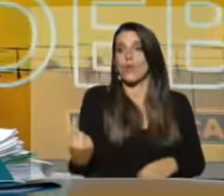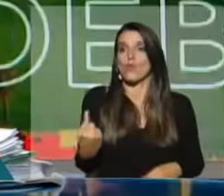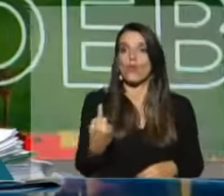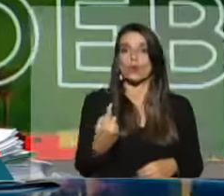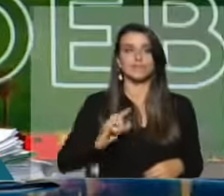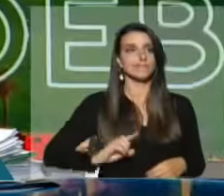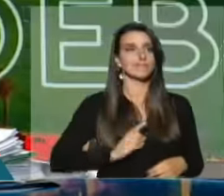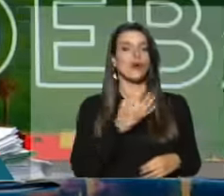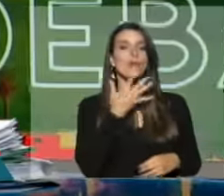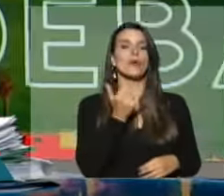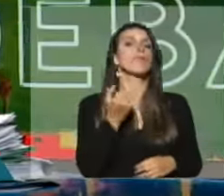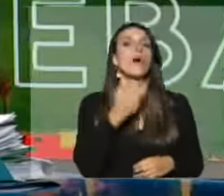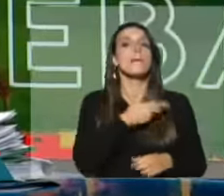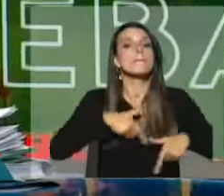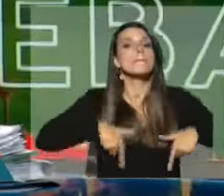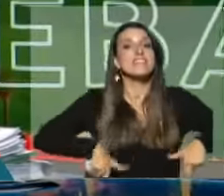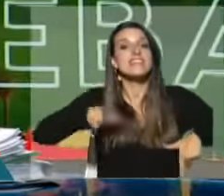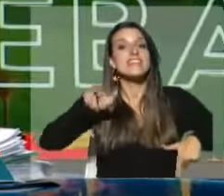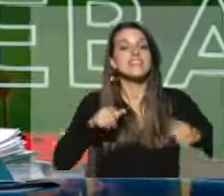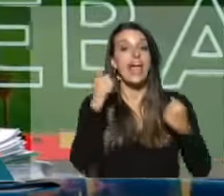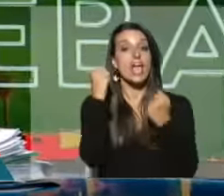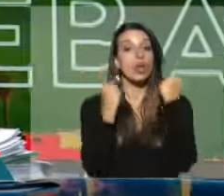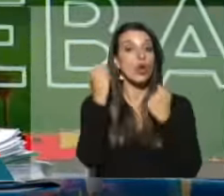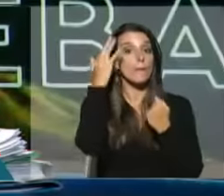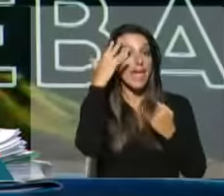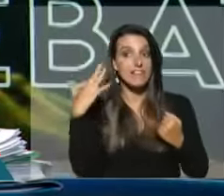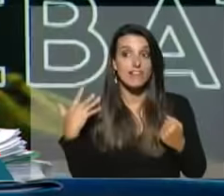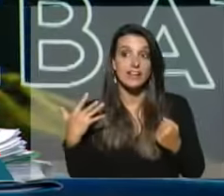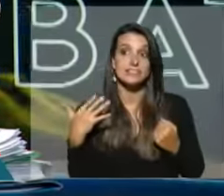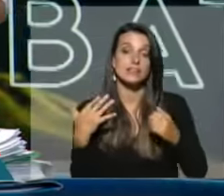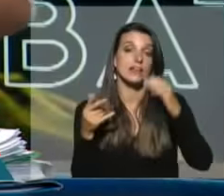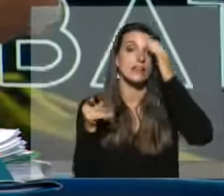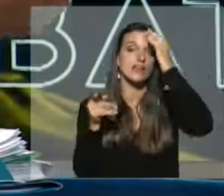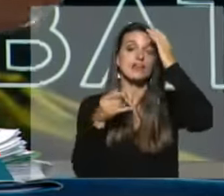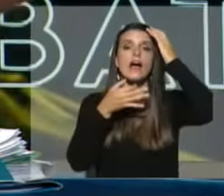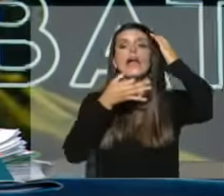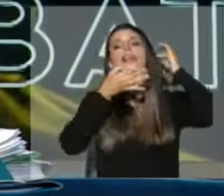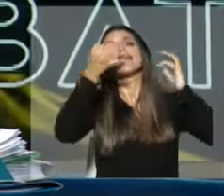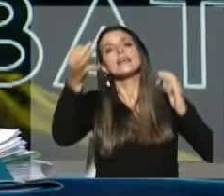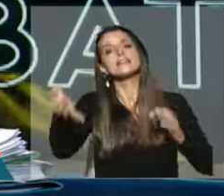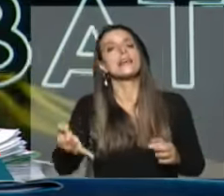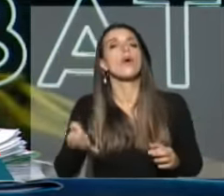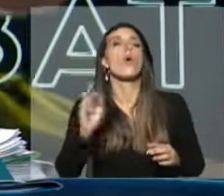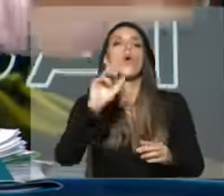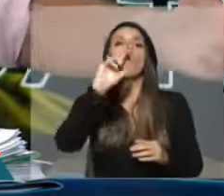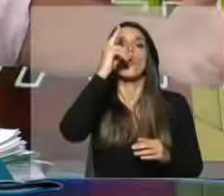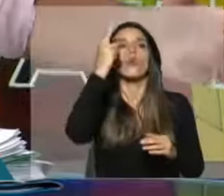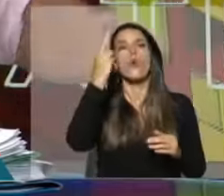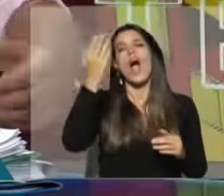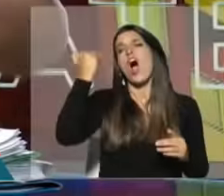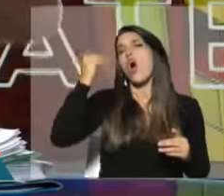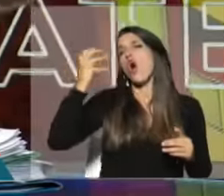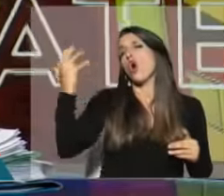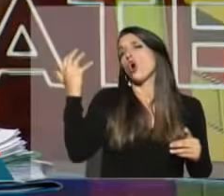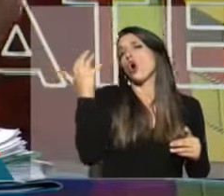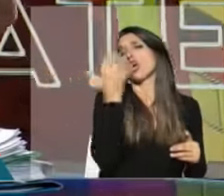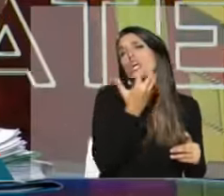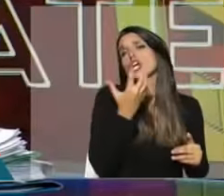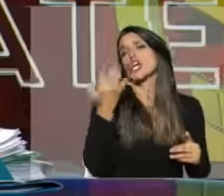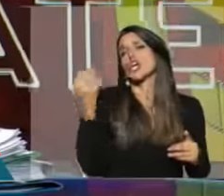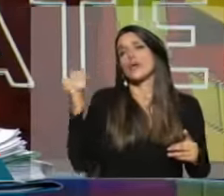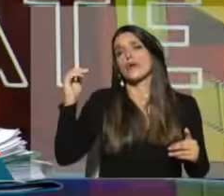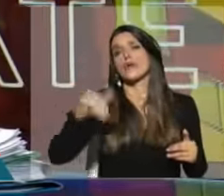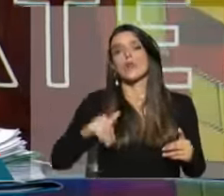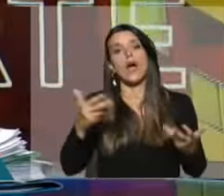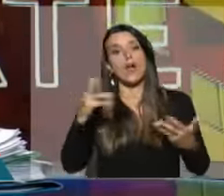Cuando la ministra de Economía que vaya y dicen que el Uruguay era un desastre y que Penadez